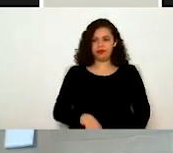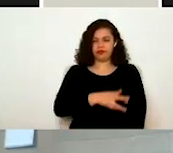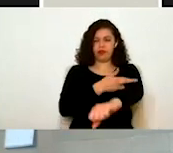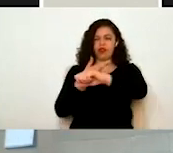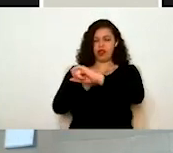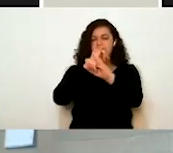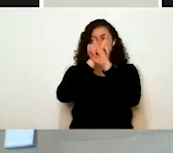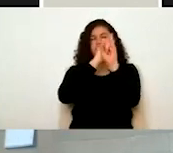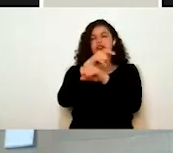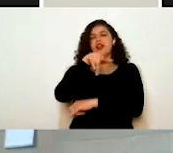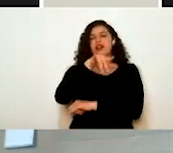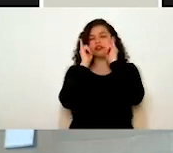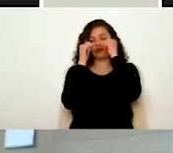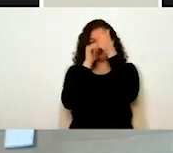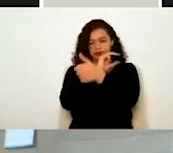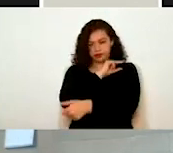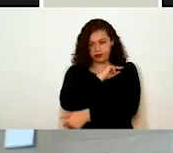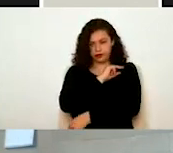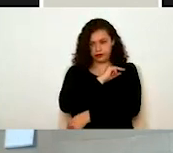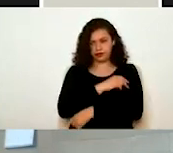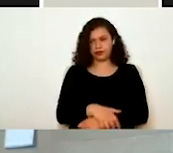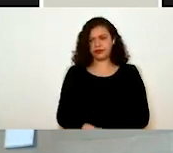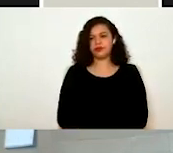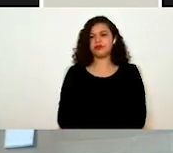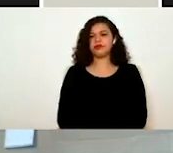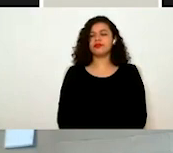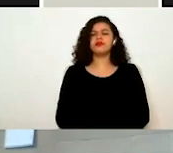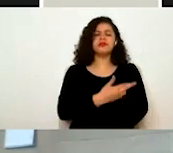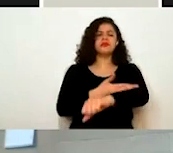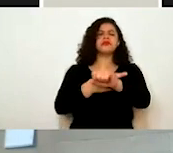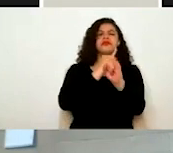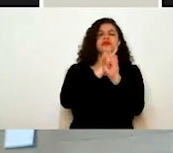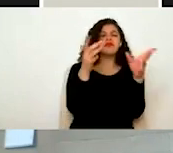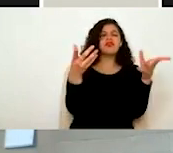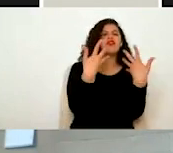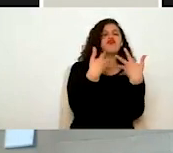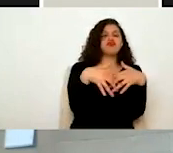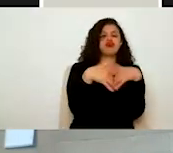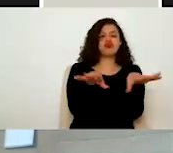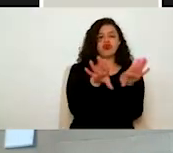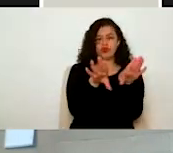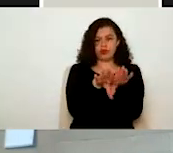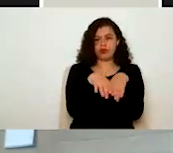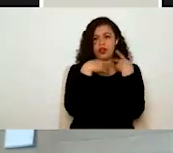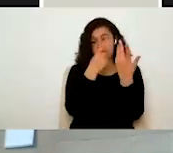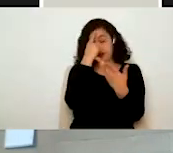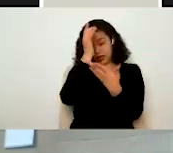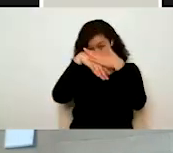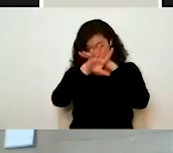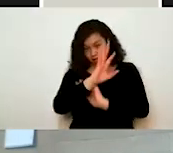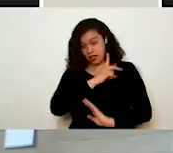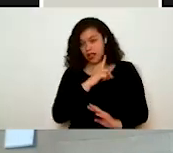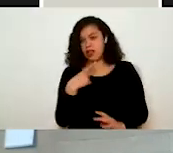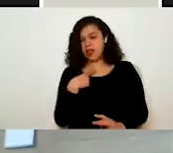junta de asistencia privada. ¿Cómo funciona trámite digital? Bueno, para ingresar a trámite digital lo que ustedes tienen que hacer es